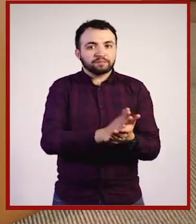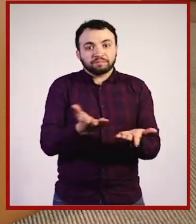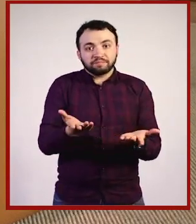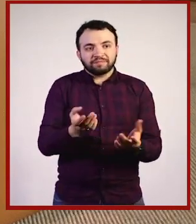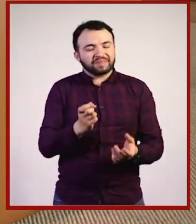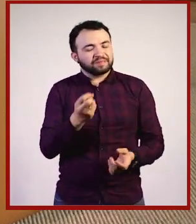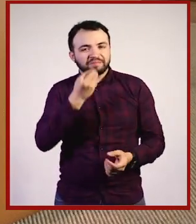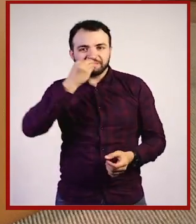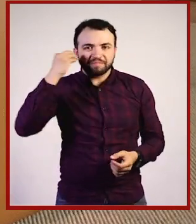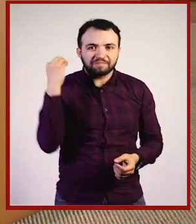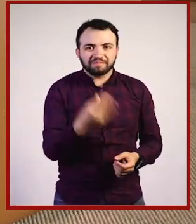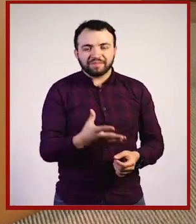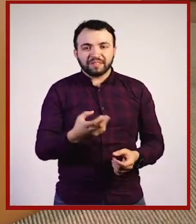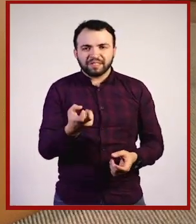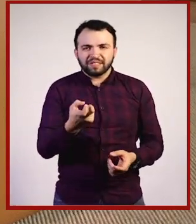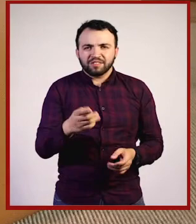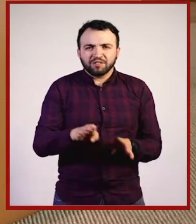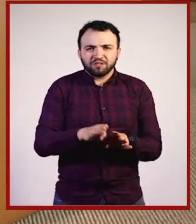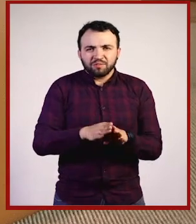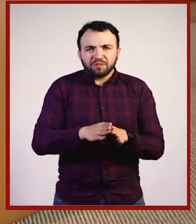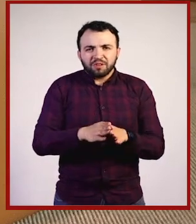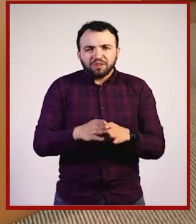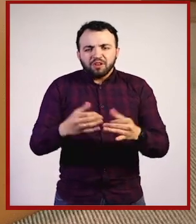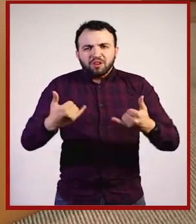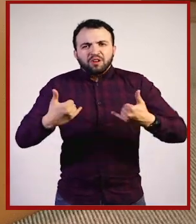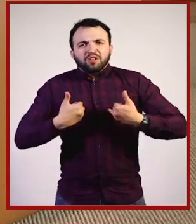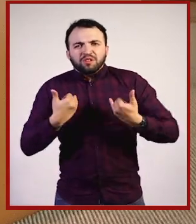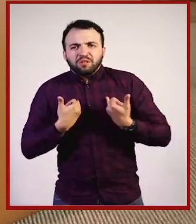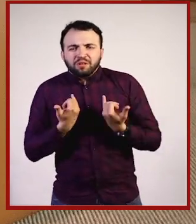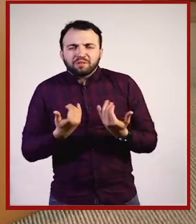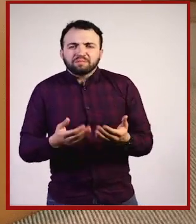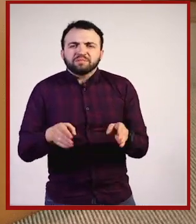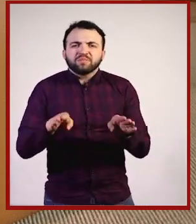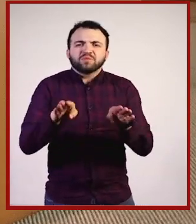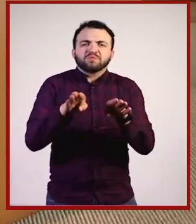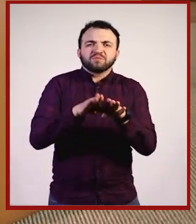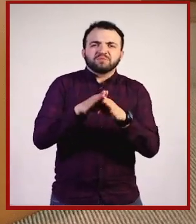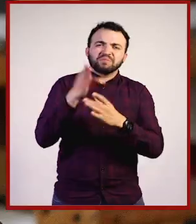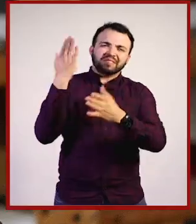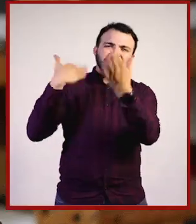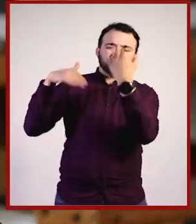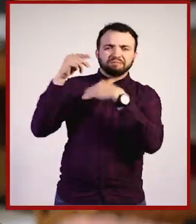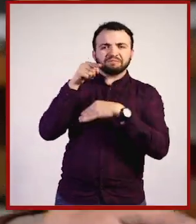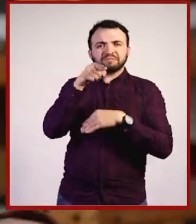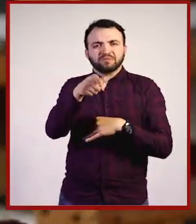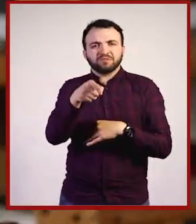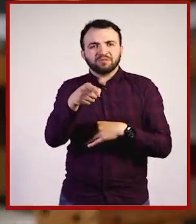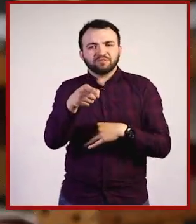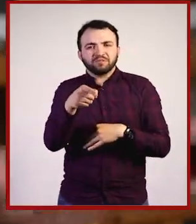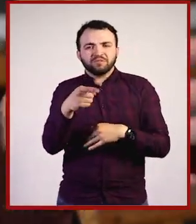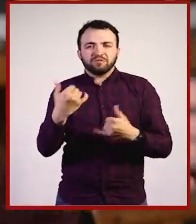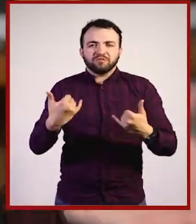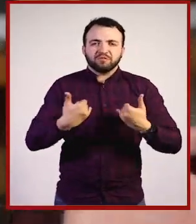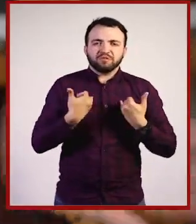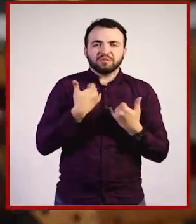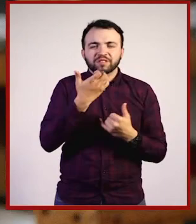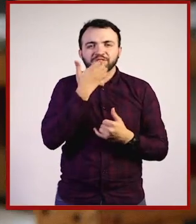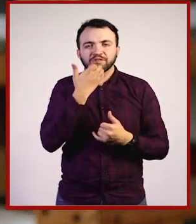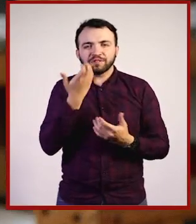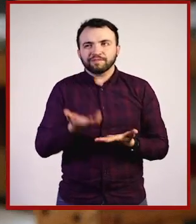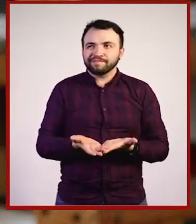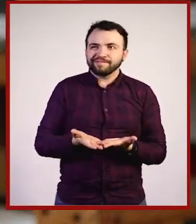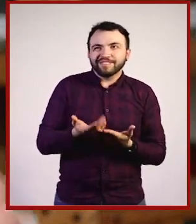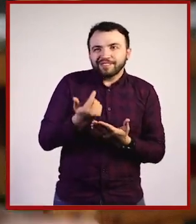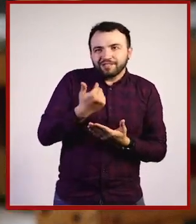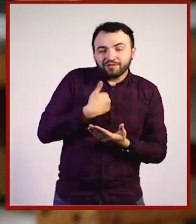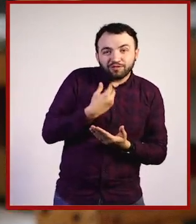de la época de la infancia, vámonos a la adolescencia. ¿Cómo era Juan como estudiante de bachillerato? Mira, no era ni muy bueno ni